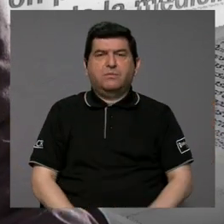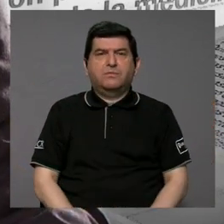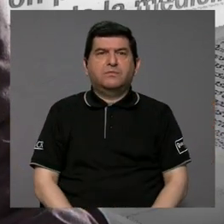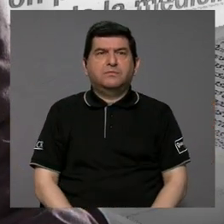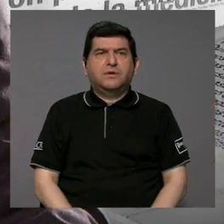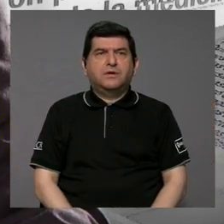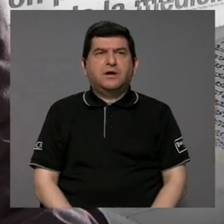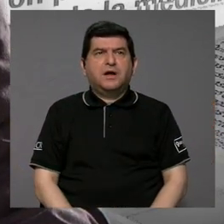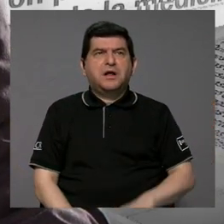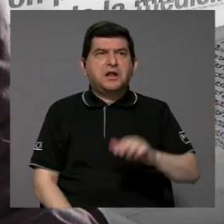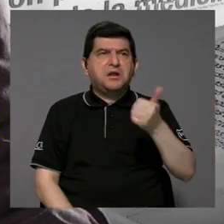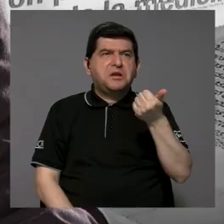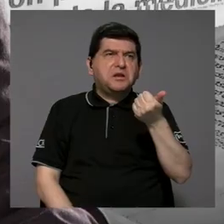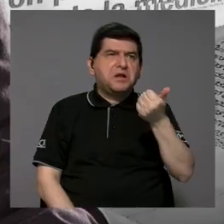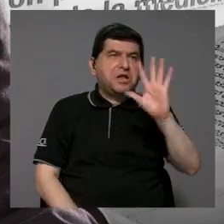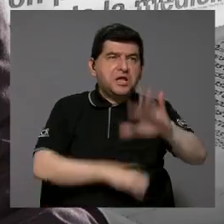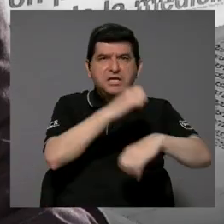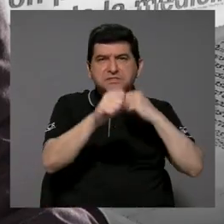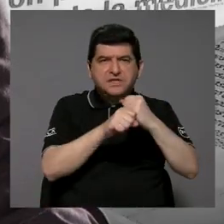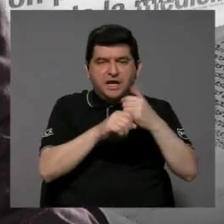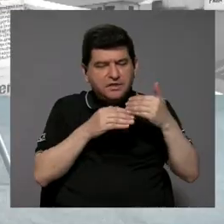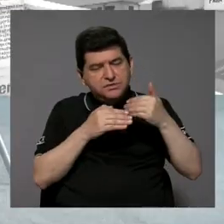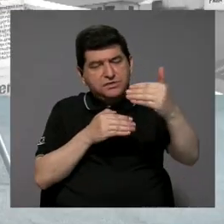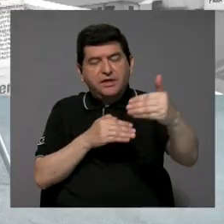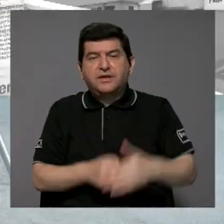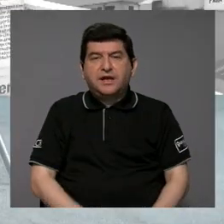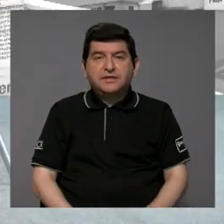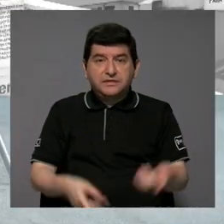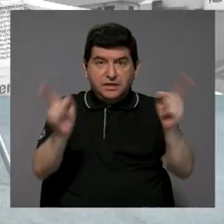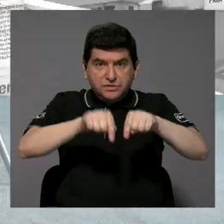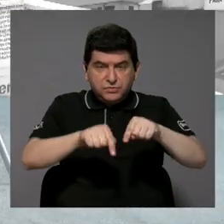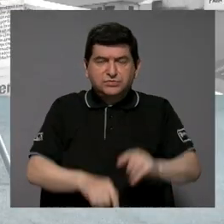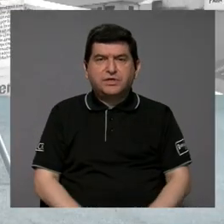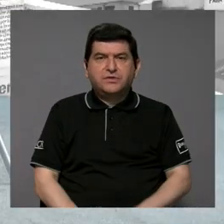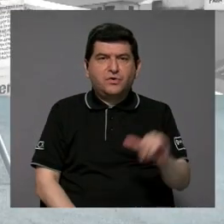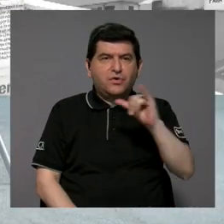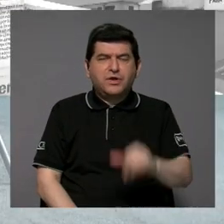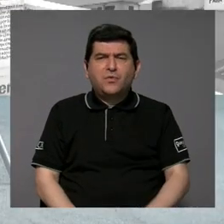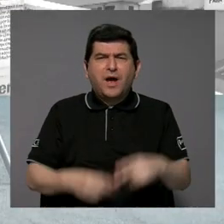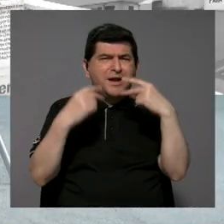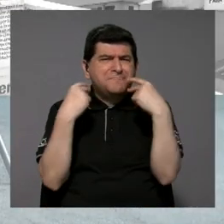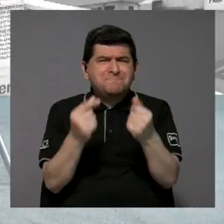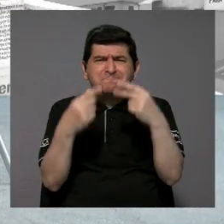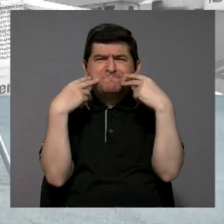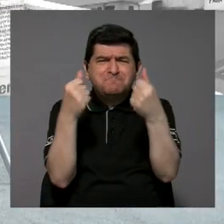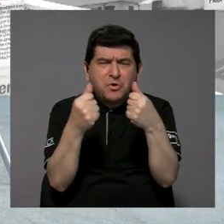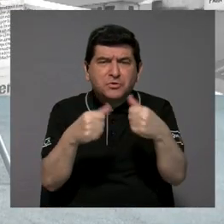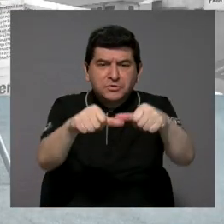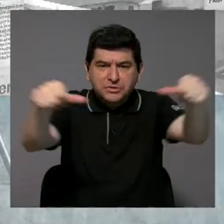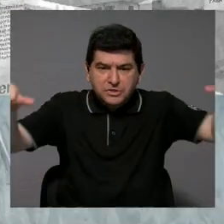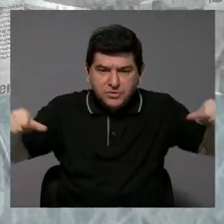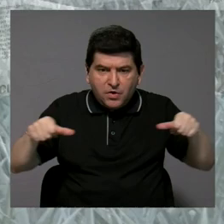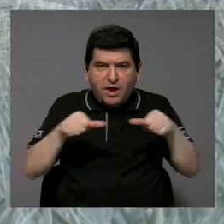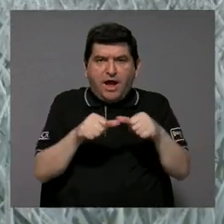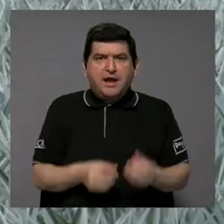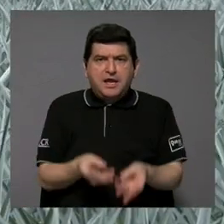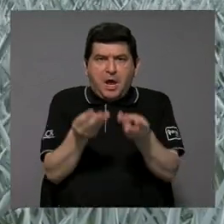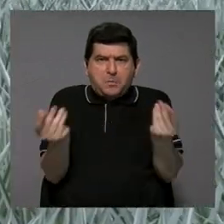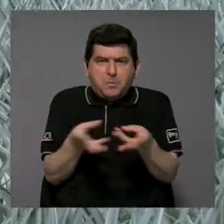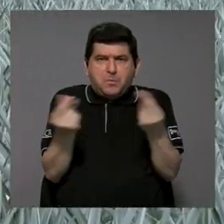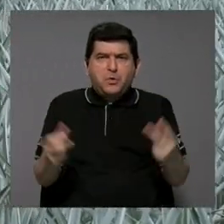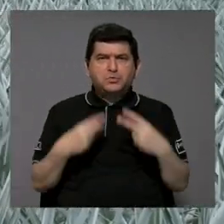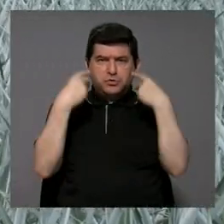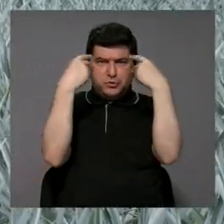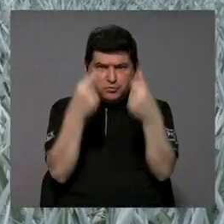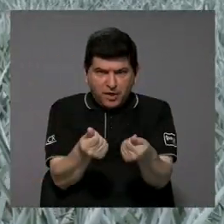15 años para acá. Es como una carrera por tener más área para lograr producir más